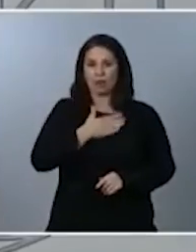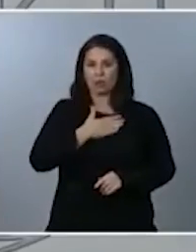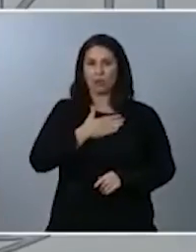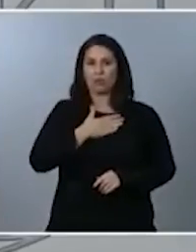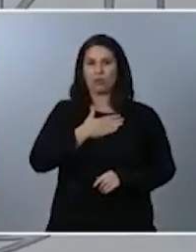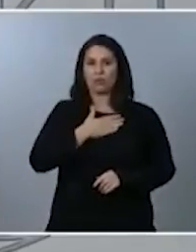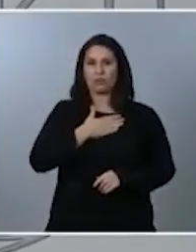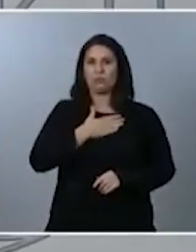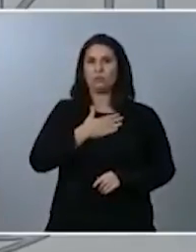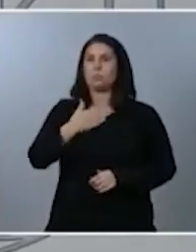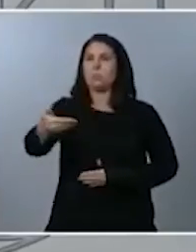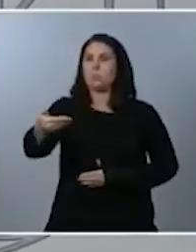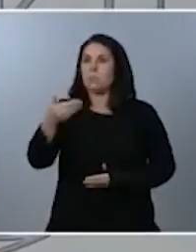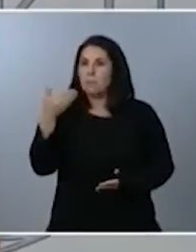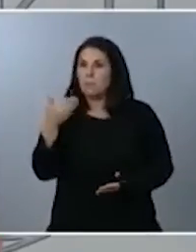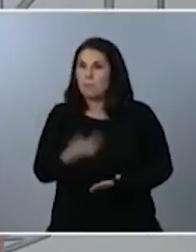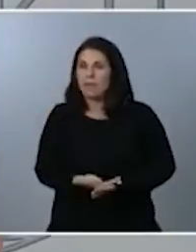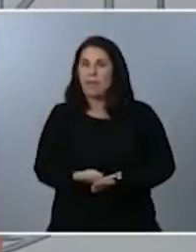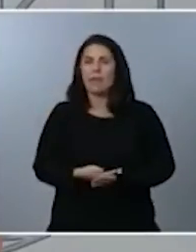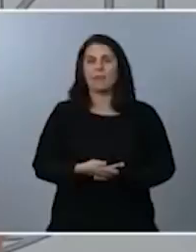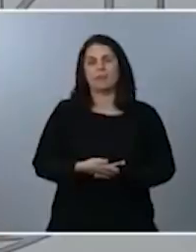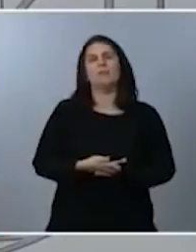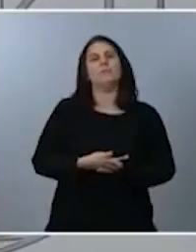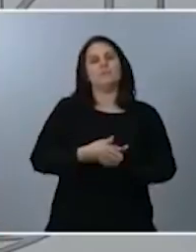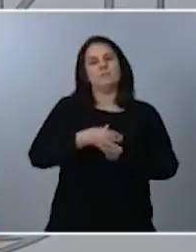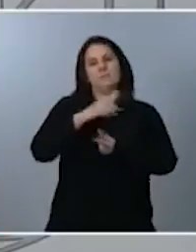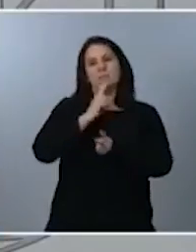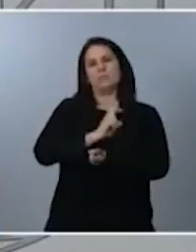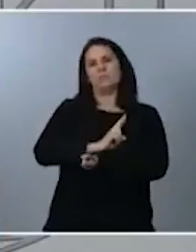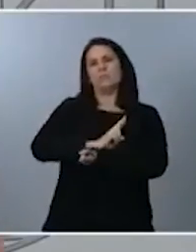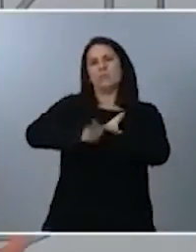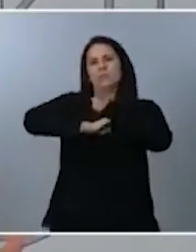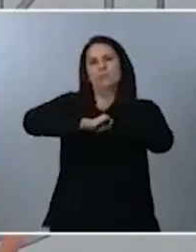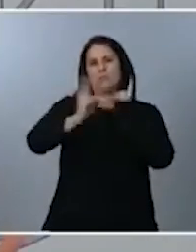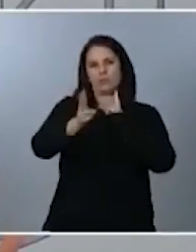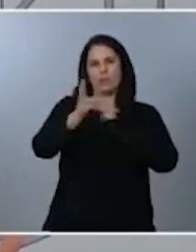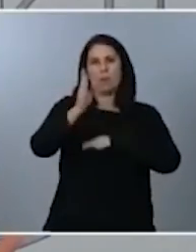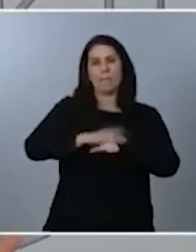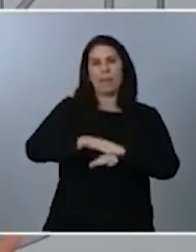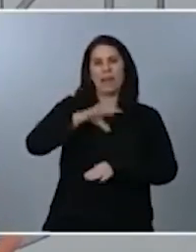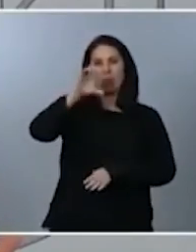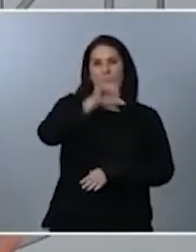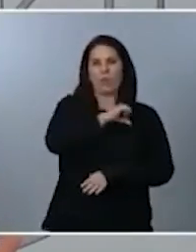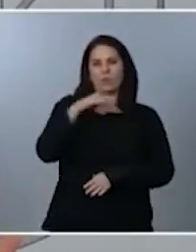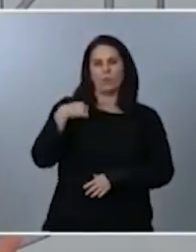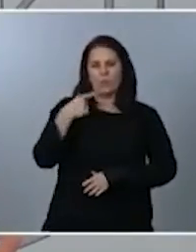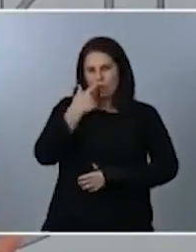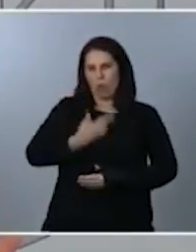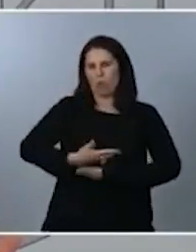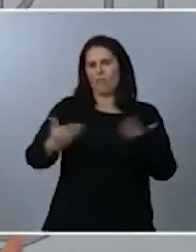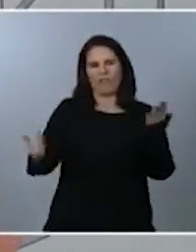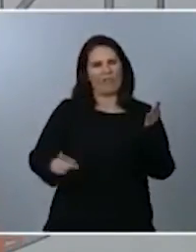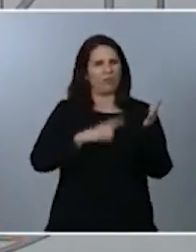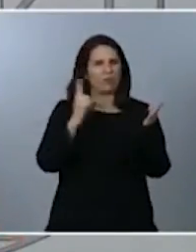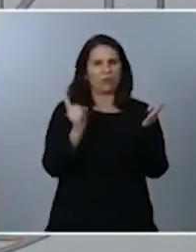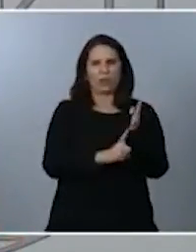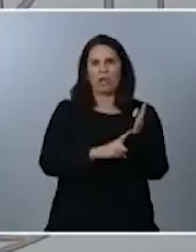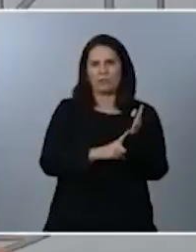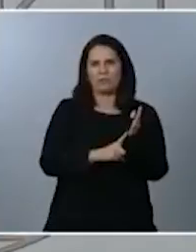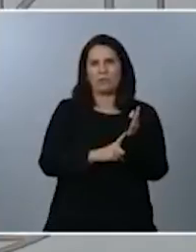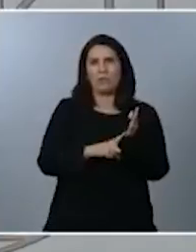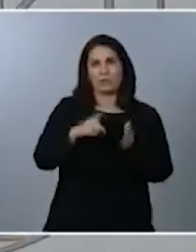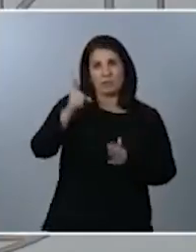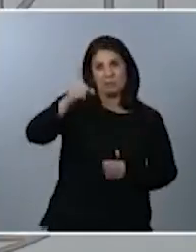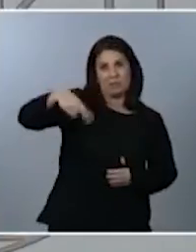las comunidades autónomas en las que confiamos plenamente este instrumento que les va a permitir a los presidentes ellos sí